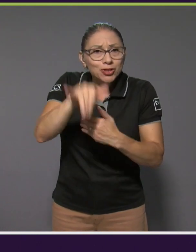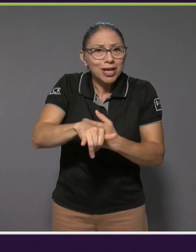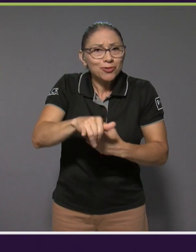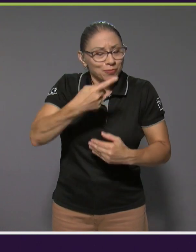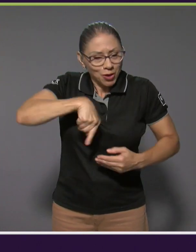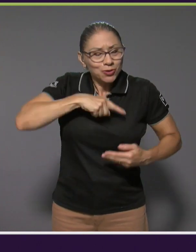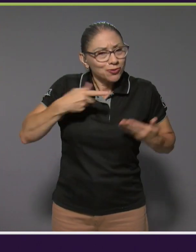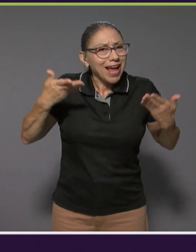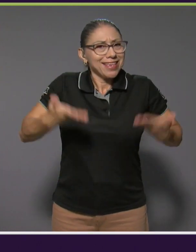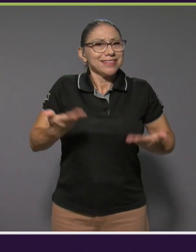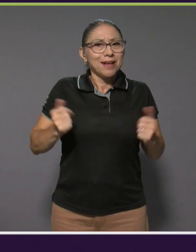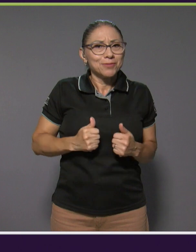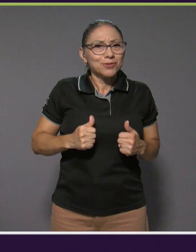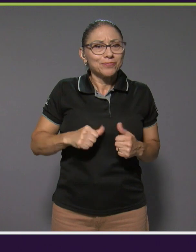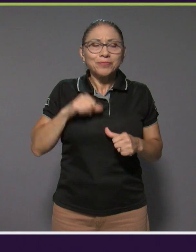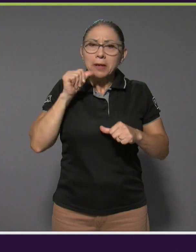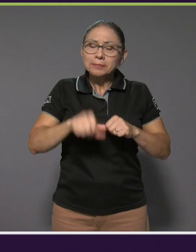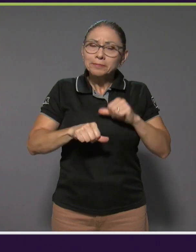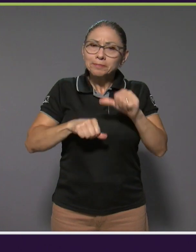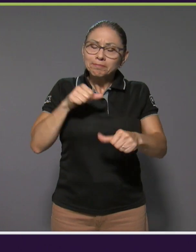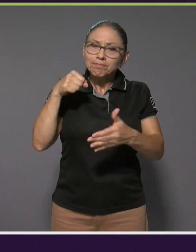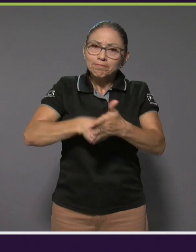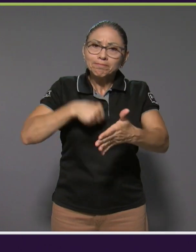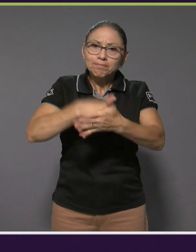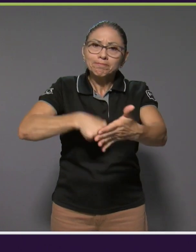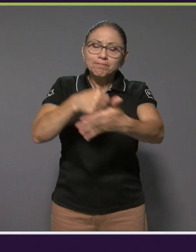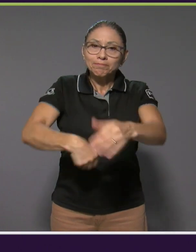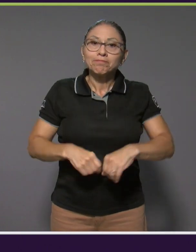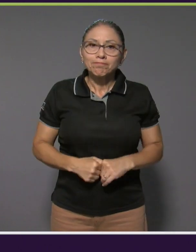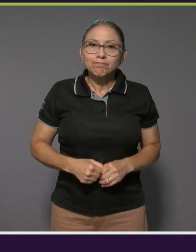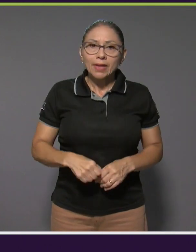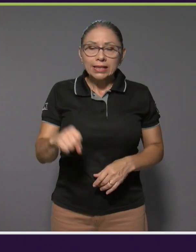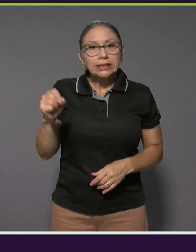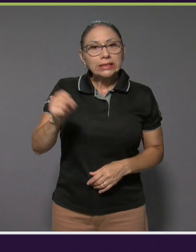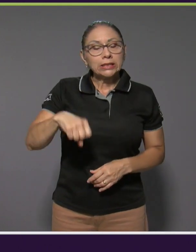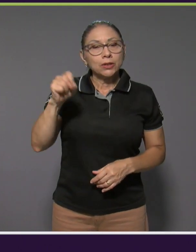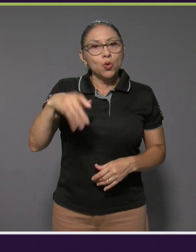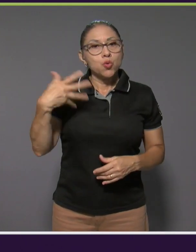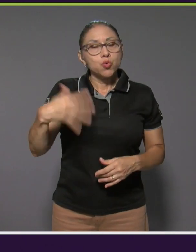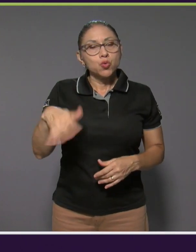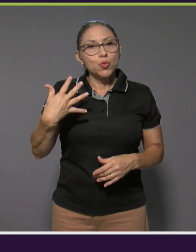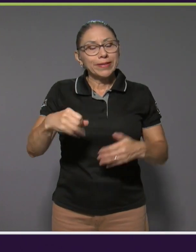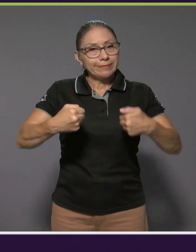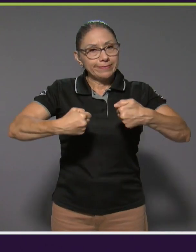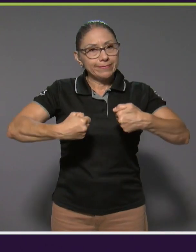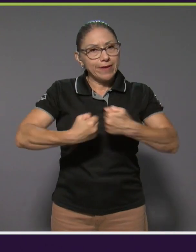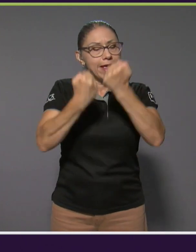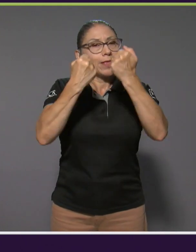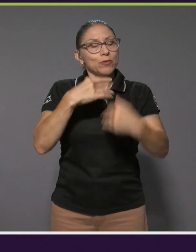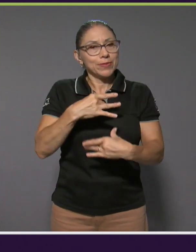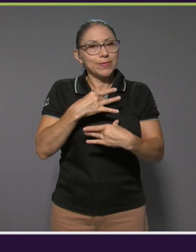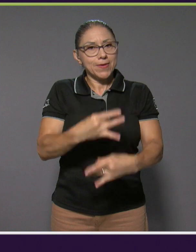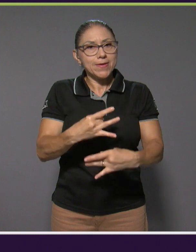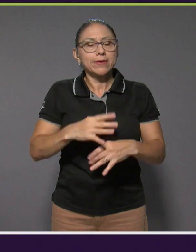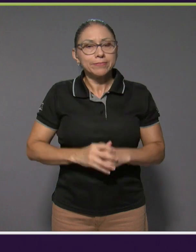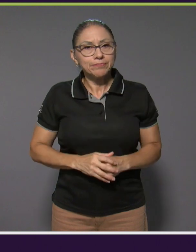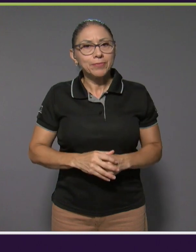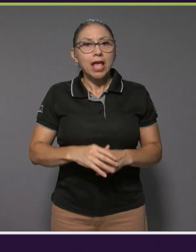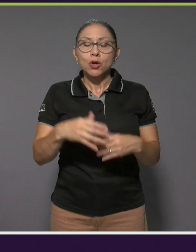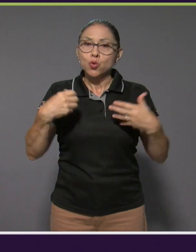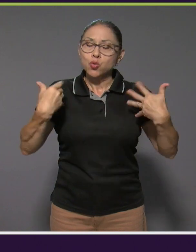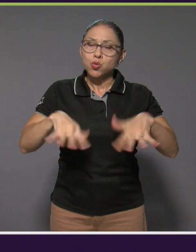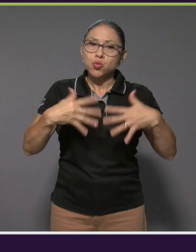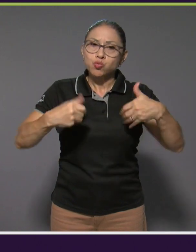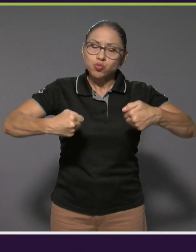estamos dando la lucha y sí, es un reto bastante interesante, ¿verdad?, y es un reto muy